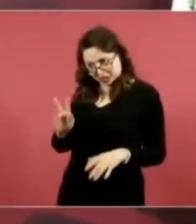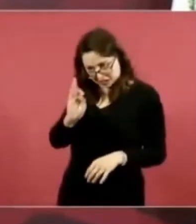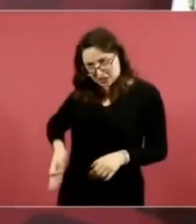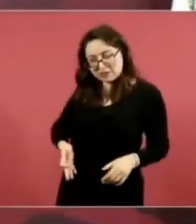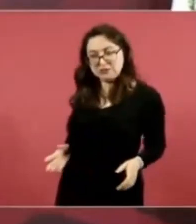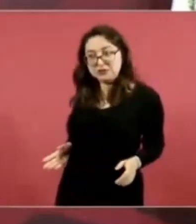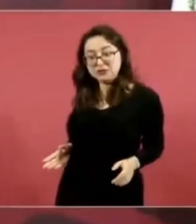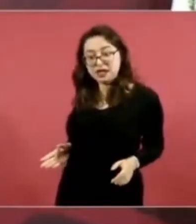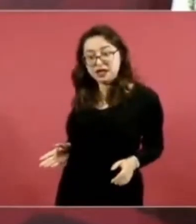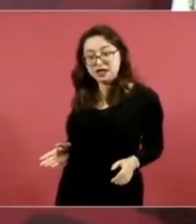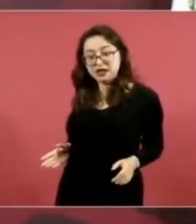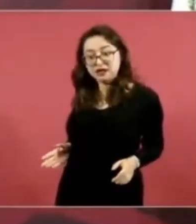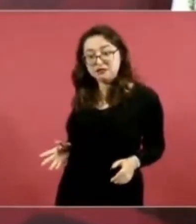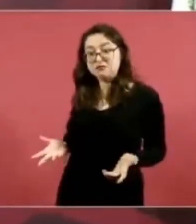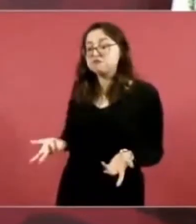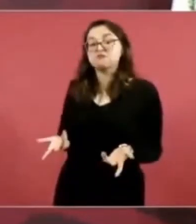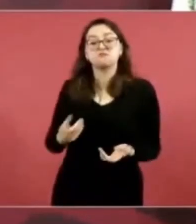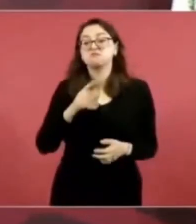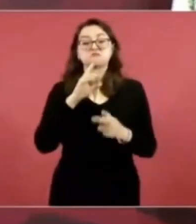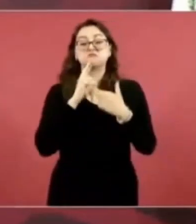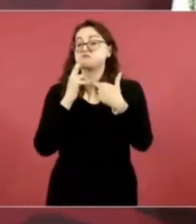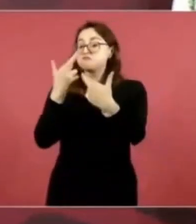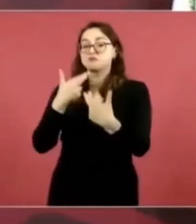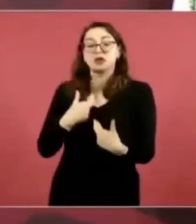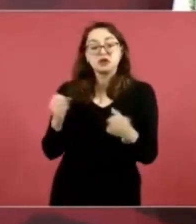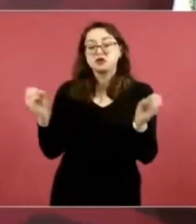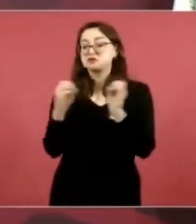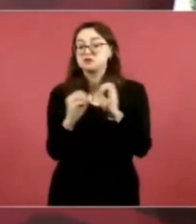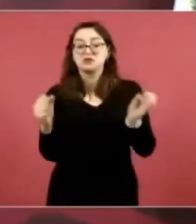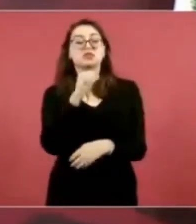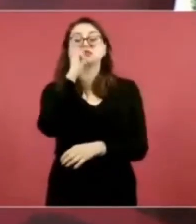Sí. Y no me ha respondido.